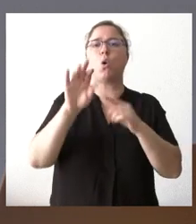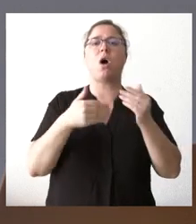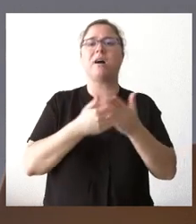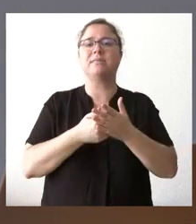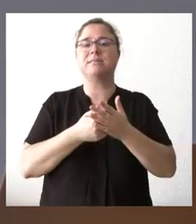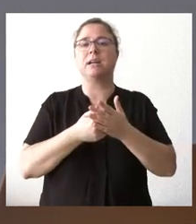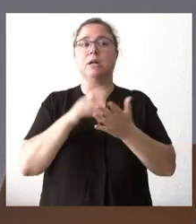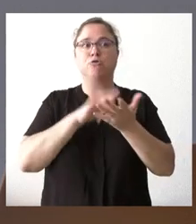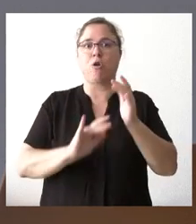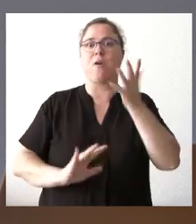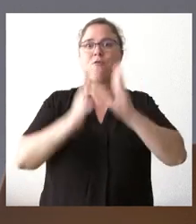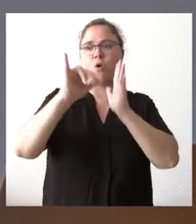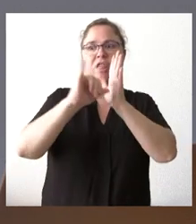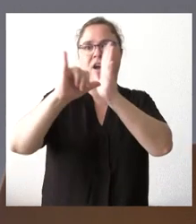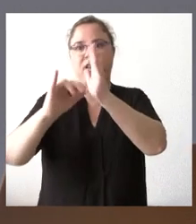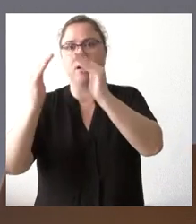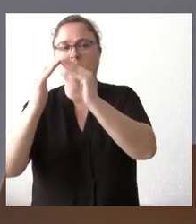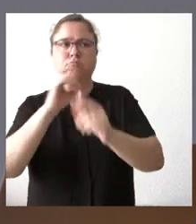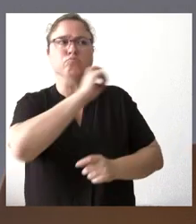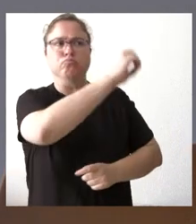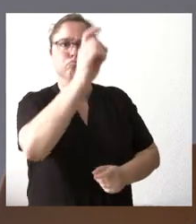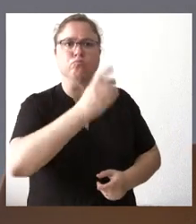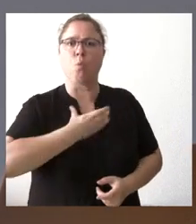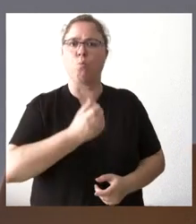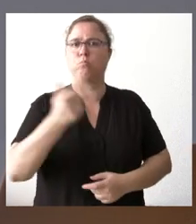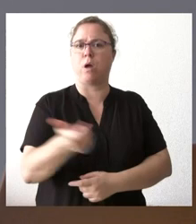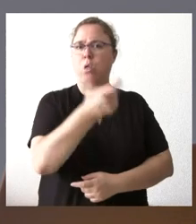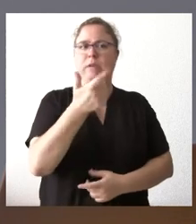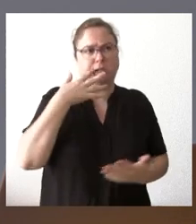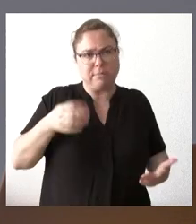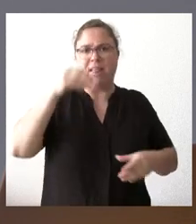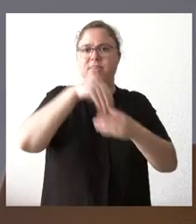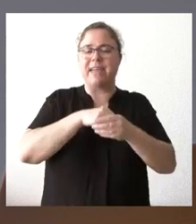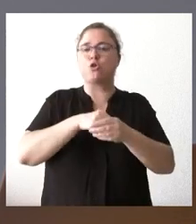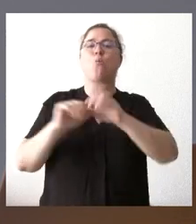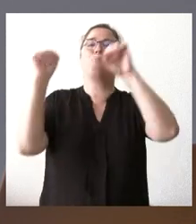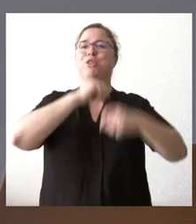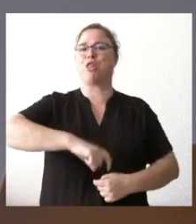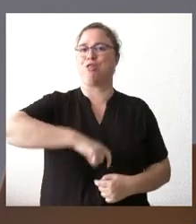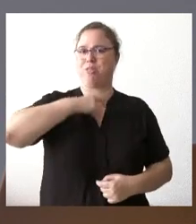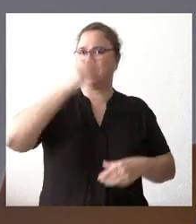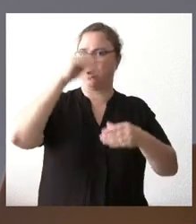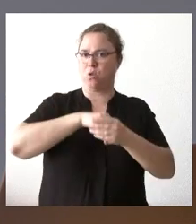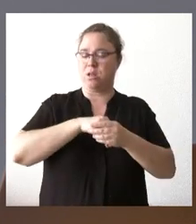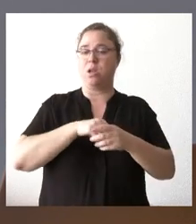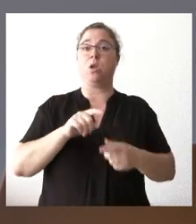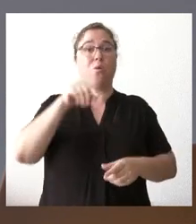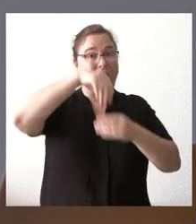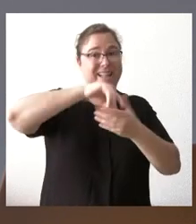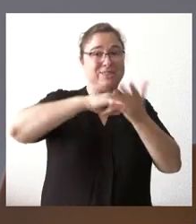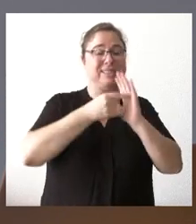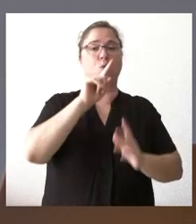población ante un fuego pues acude claro forman parte del sistema autonómico de protección civil están dentro del sistema del 112 donde hay casi 100